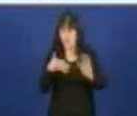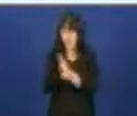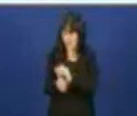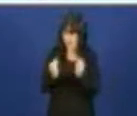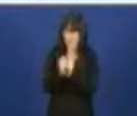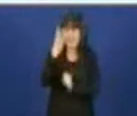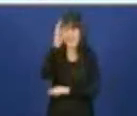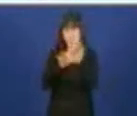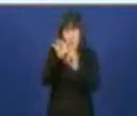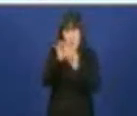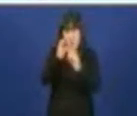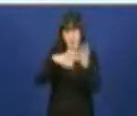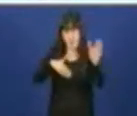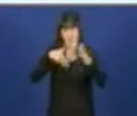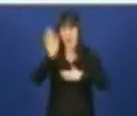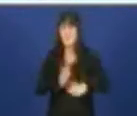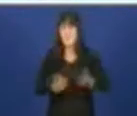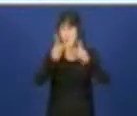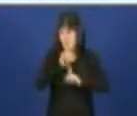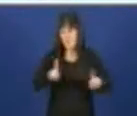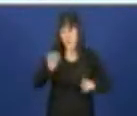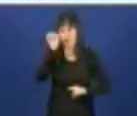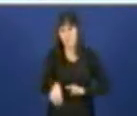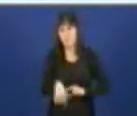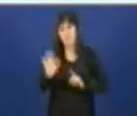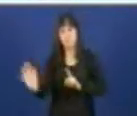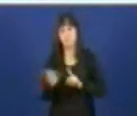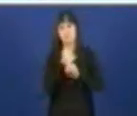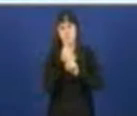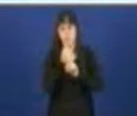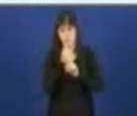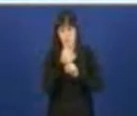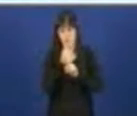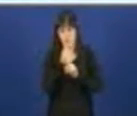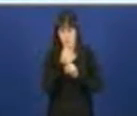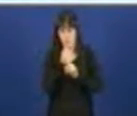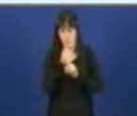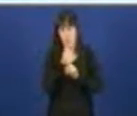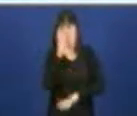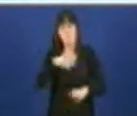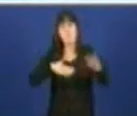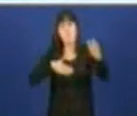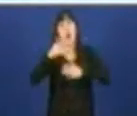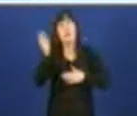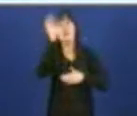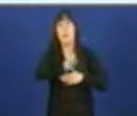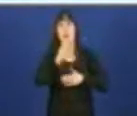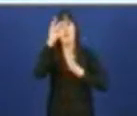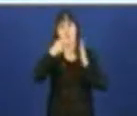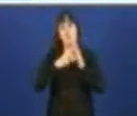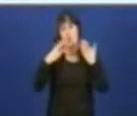ordinaria. Pero este ano por primeira vez conseguimos superar o ano 2008 que foi o mellor resultado total